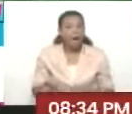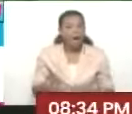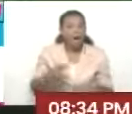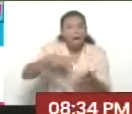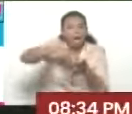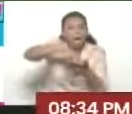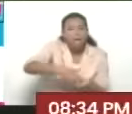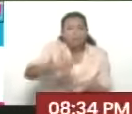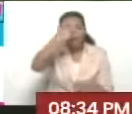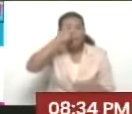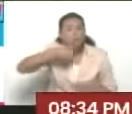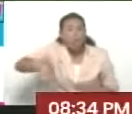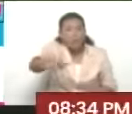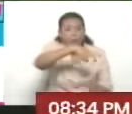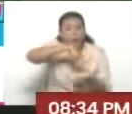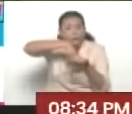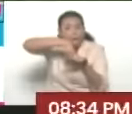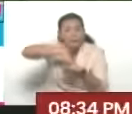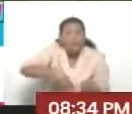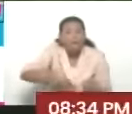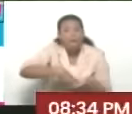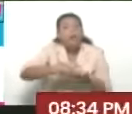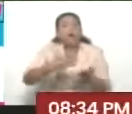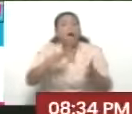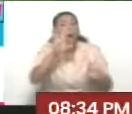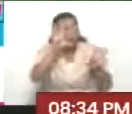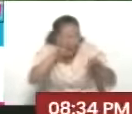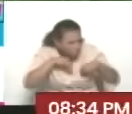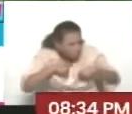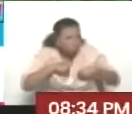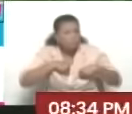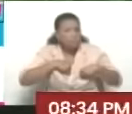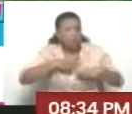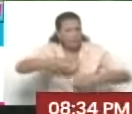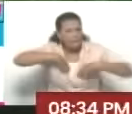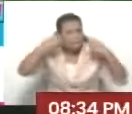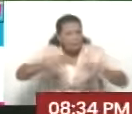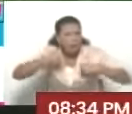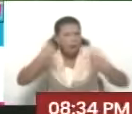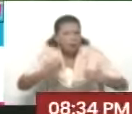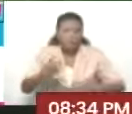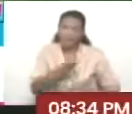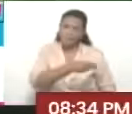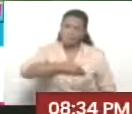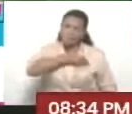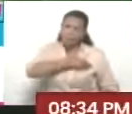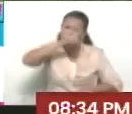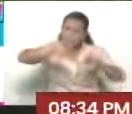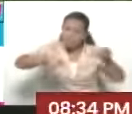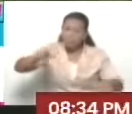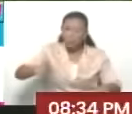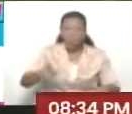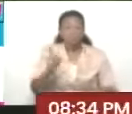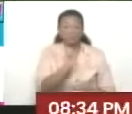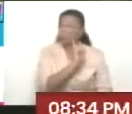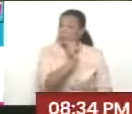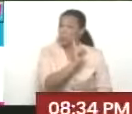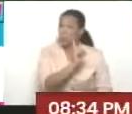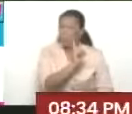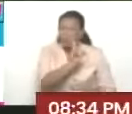doblar, a quebrar, a destruir la voluntad de lucha y la moral del pueblo de Venezuela. Y es al revés.